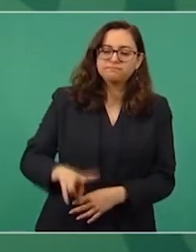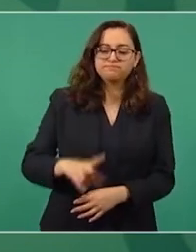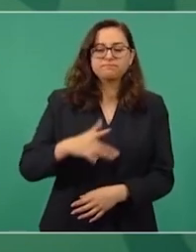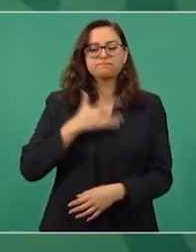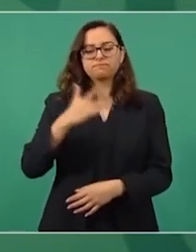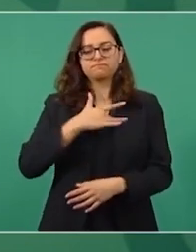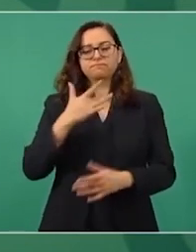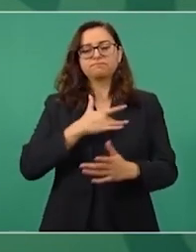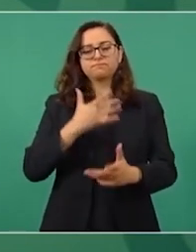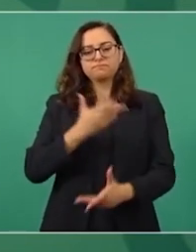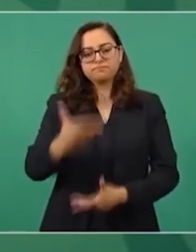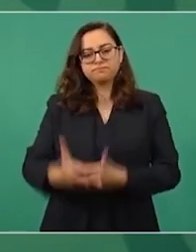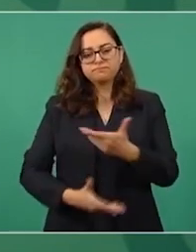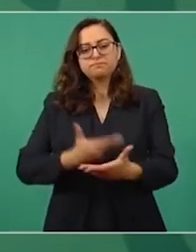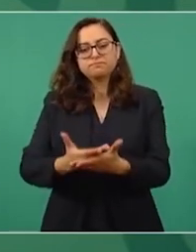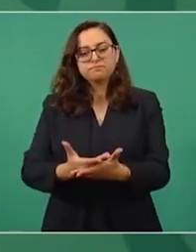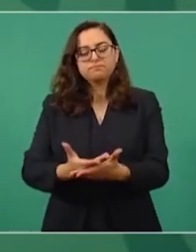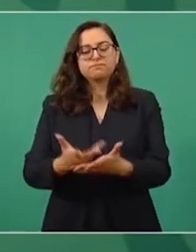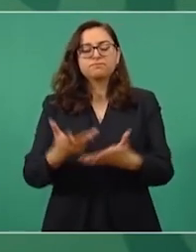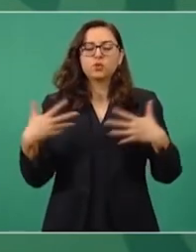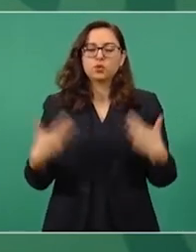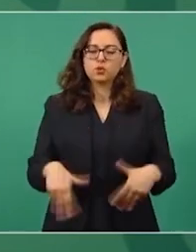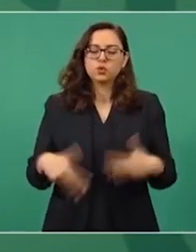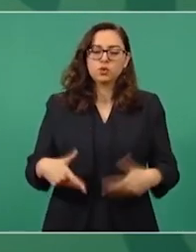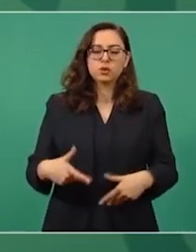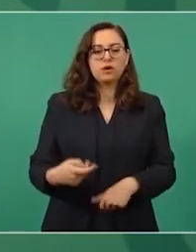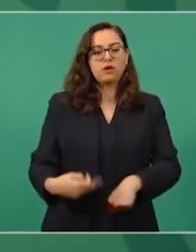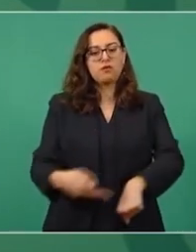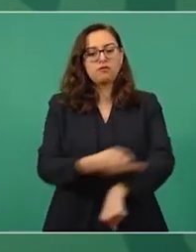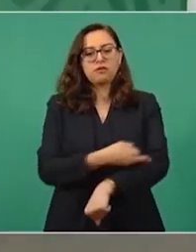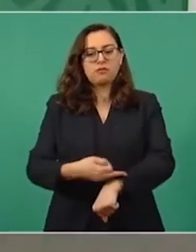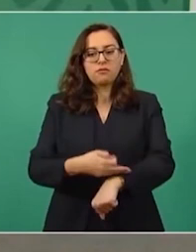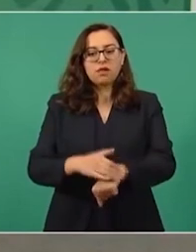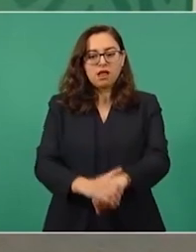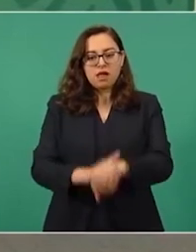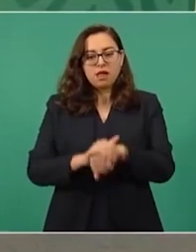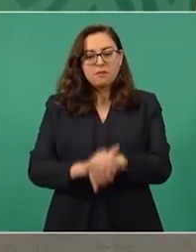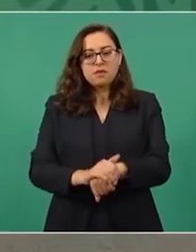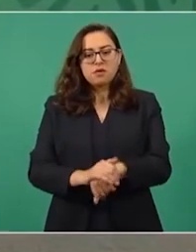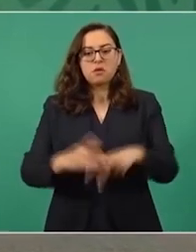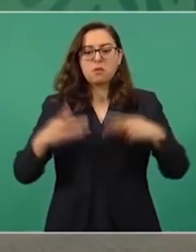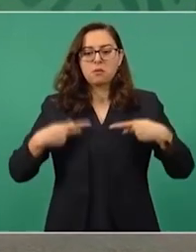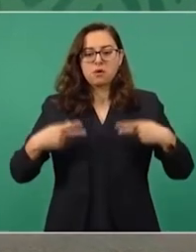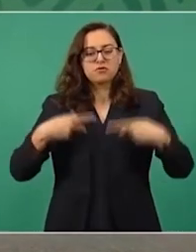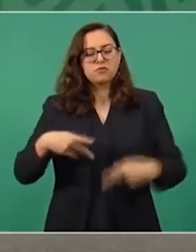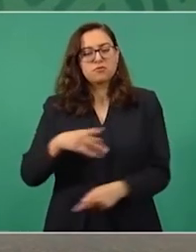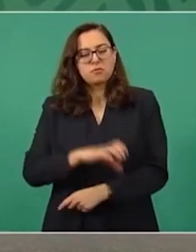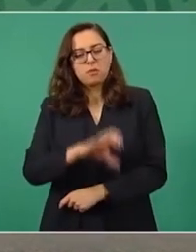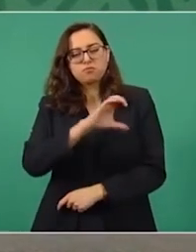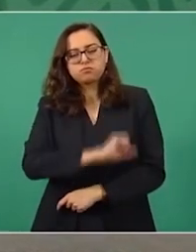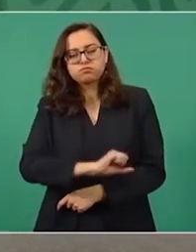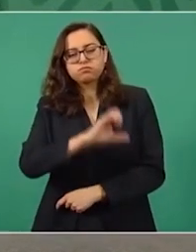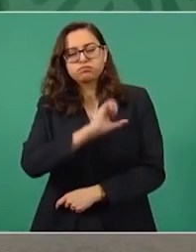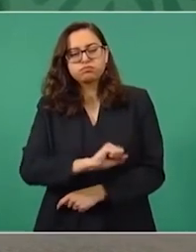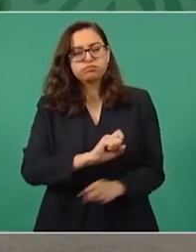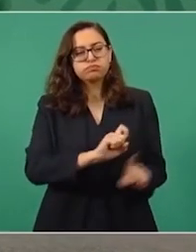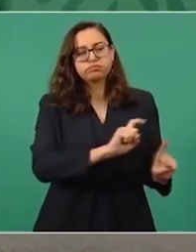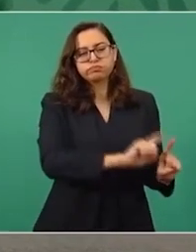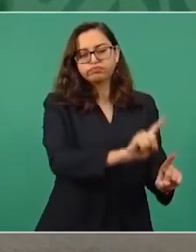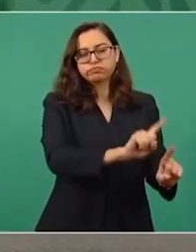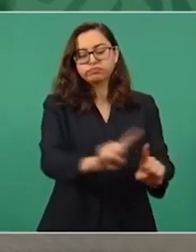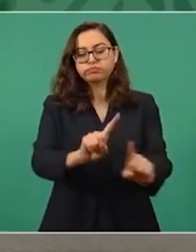a familiares, amigos, a los simpatizantes seguidores de